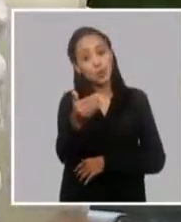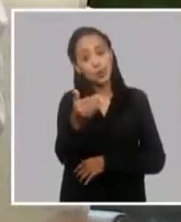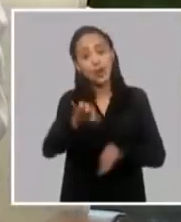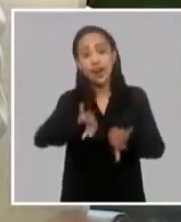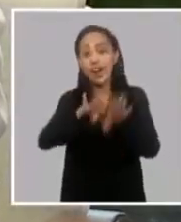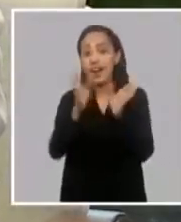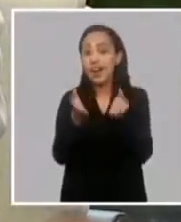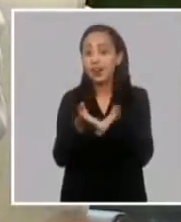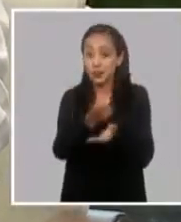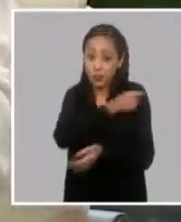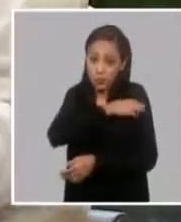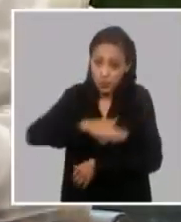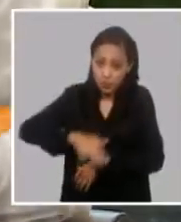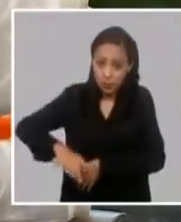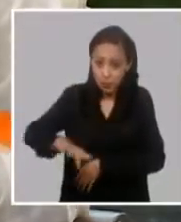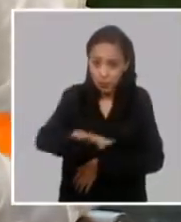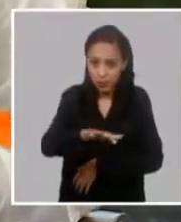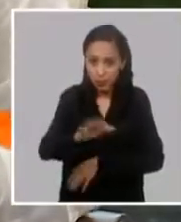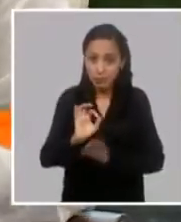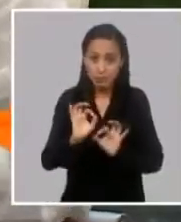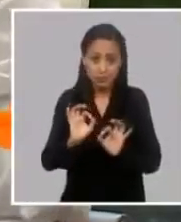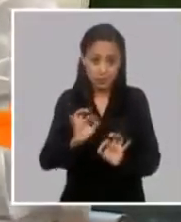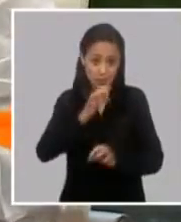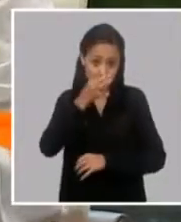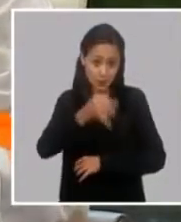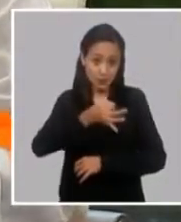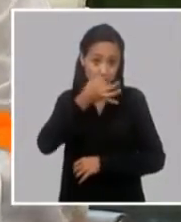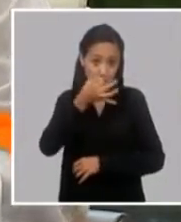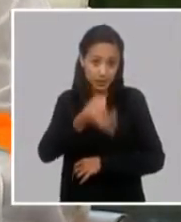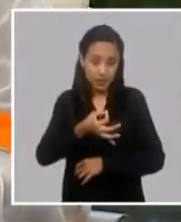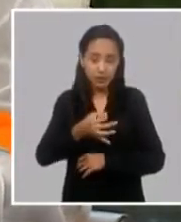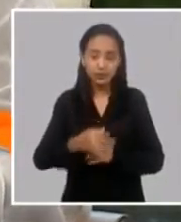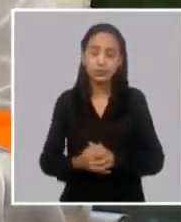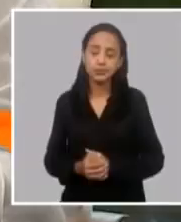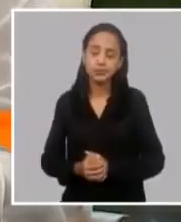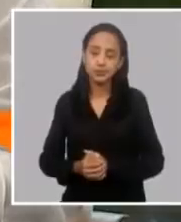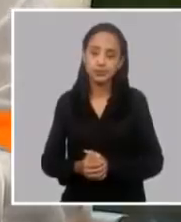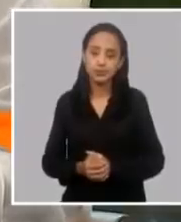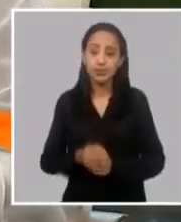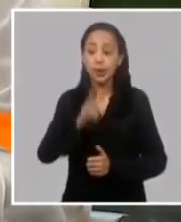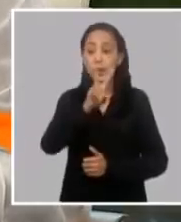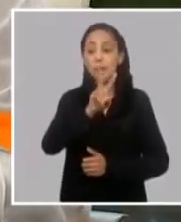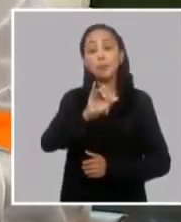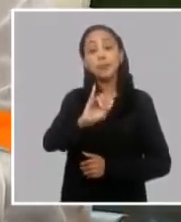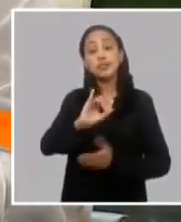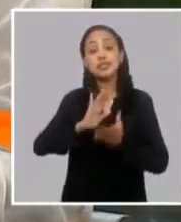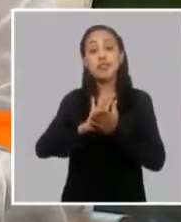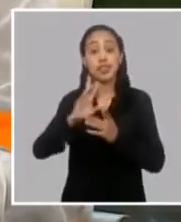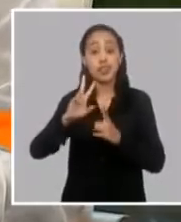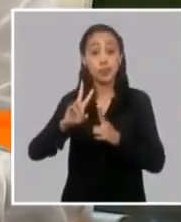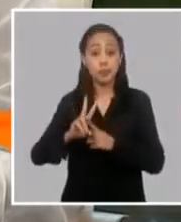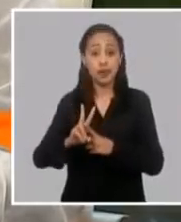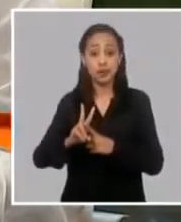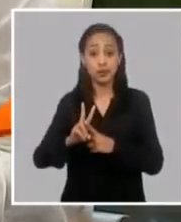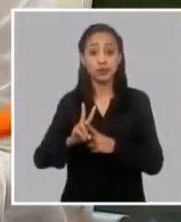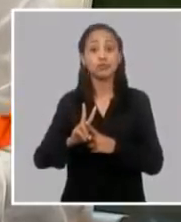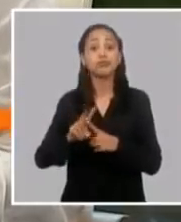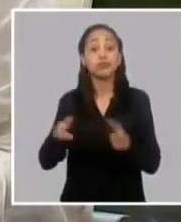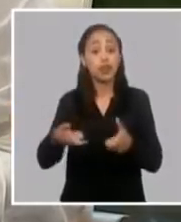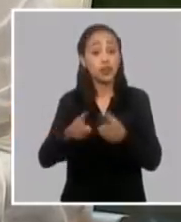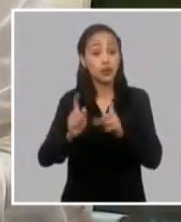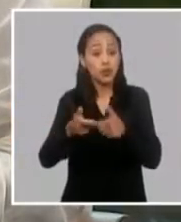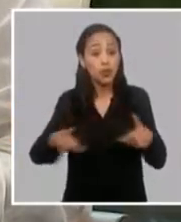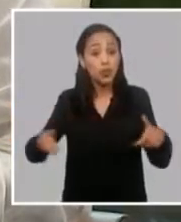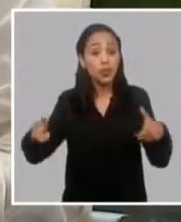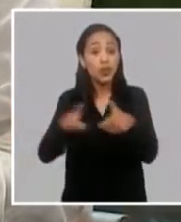todo nuestro pueblo bueno como bien planteas el 26 de mayo en una sesión del